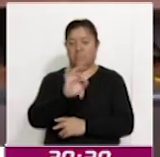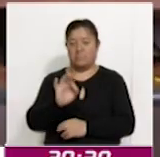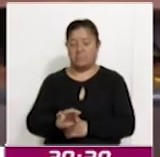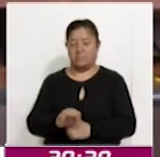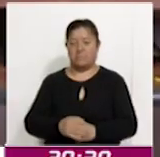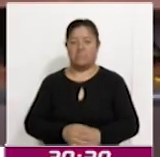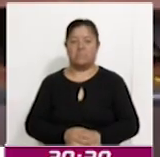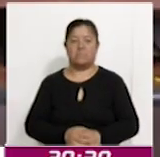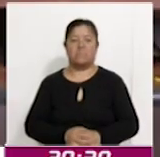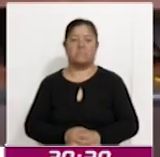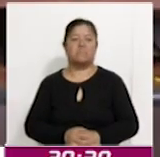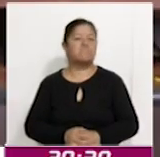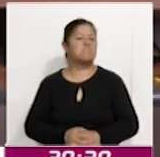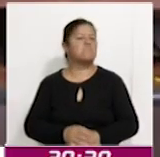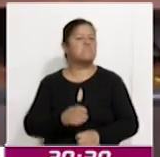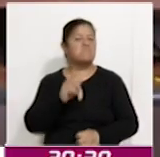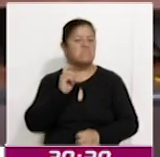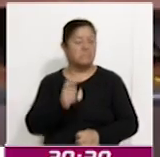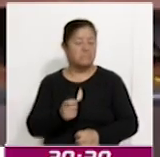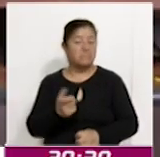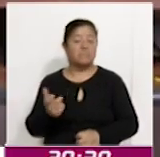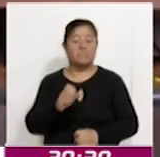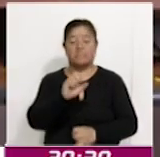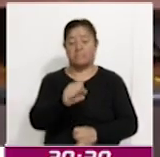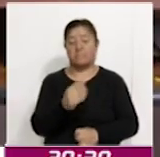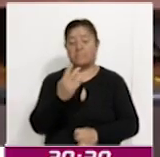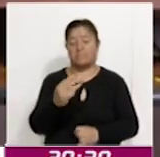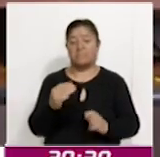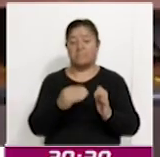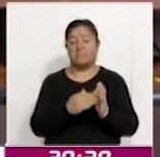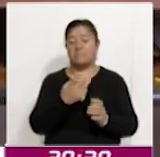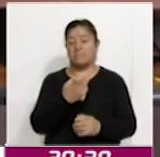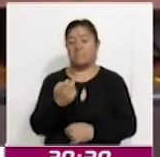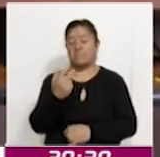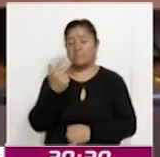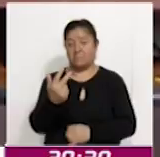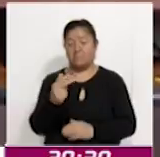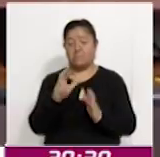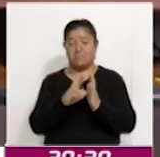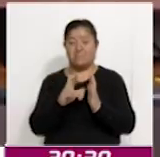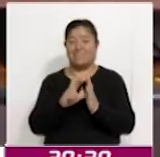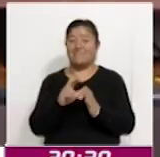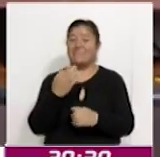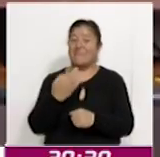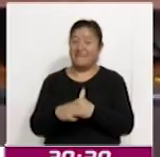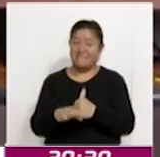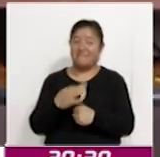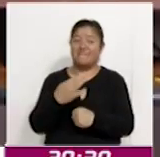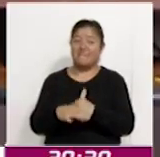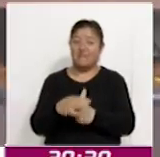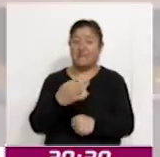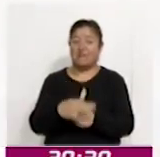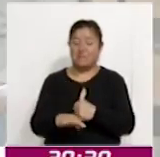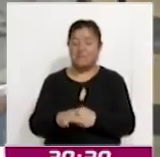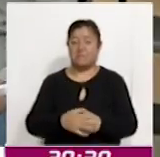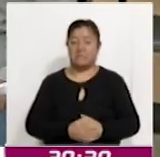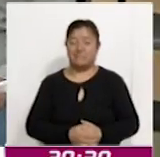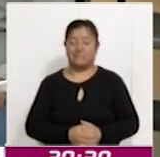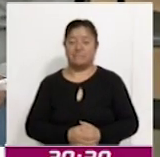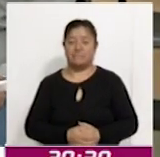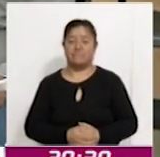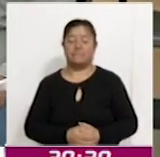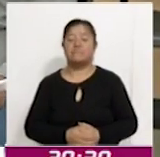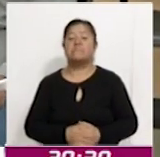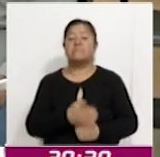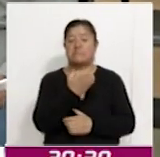que todavía quedan pendientes 63 mil 308 credenciales pendientes por renovar. A partir